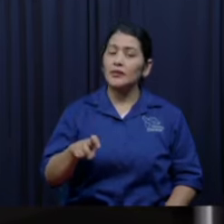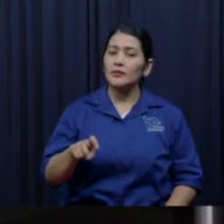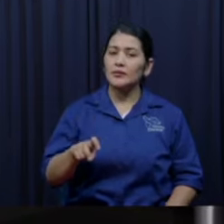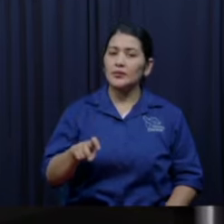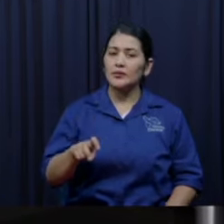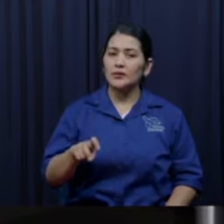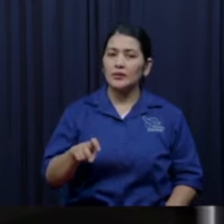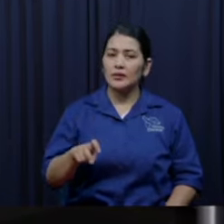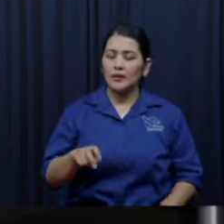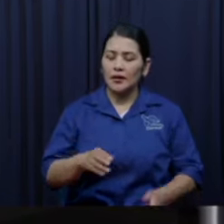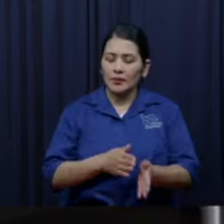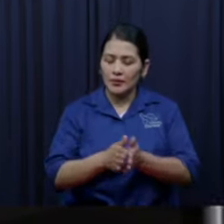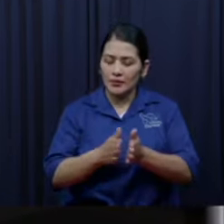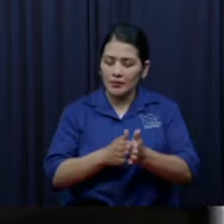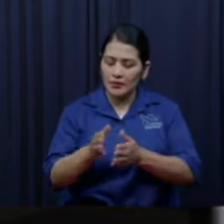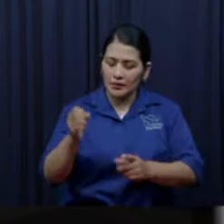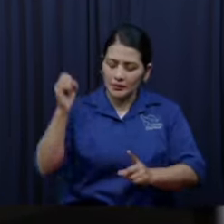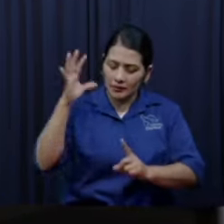anuales